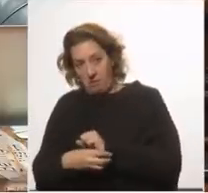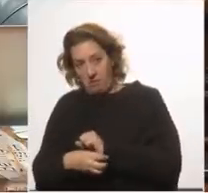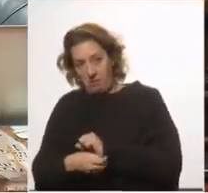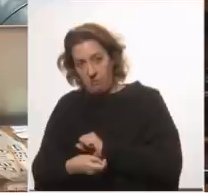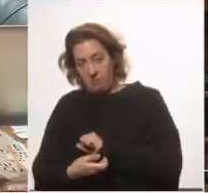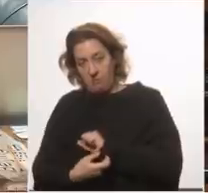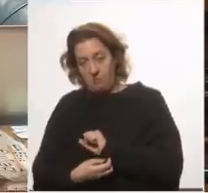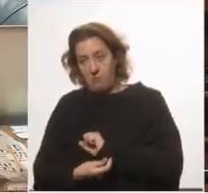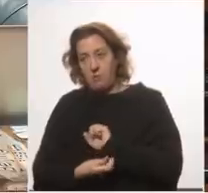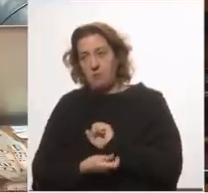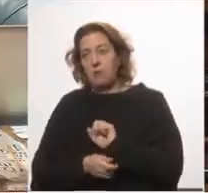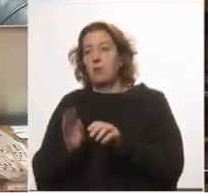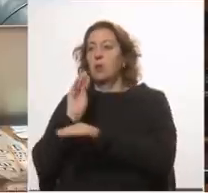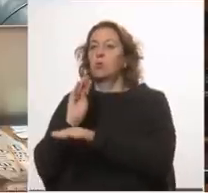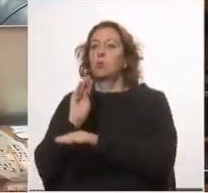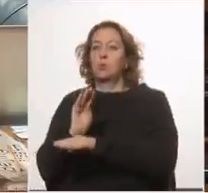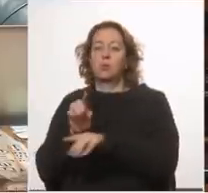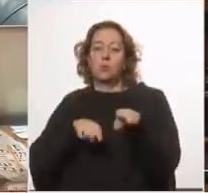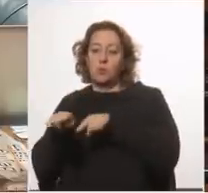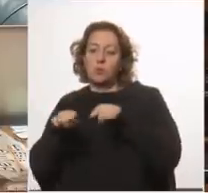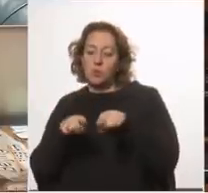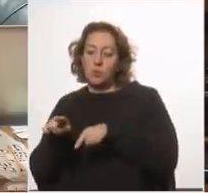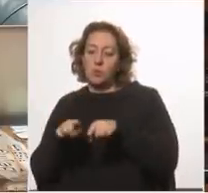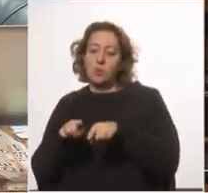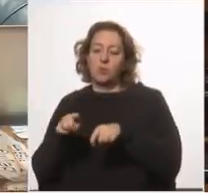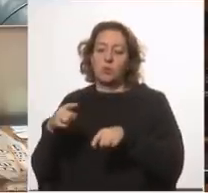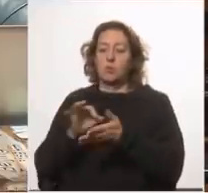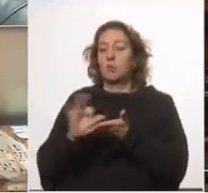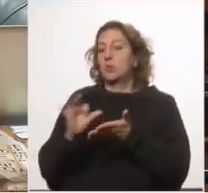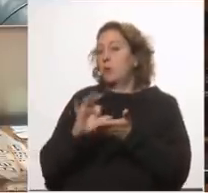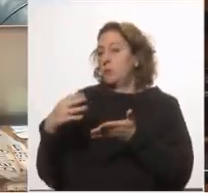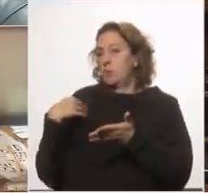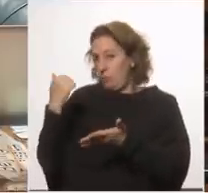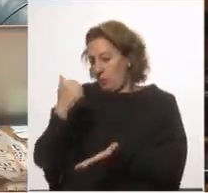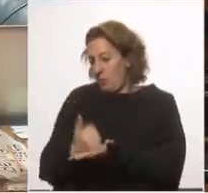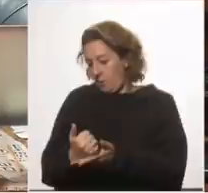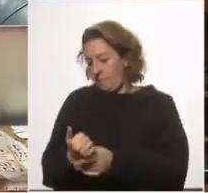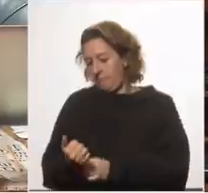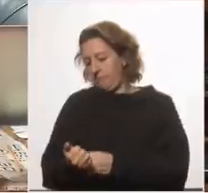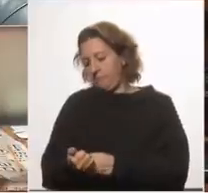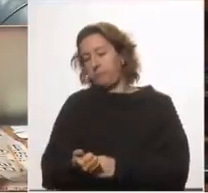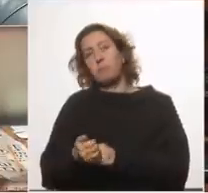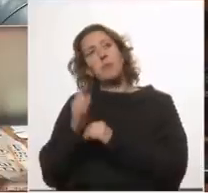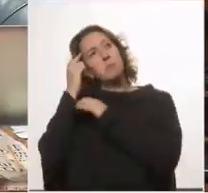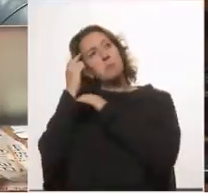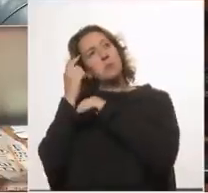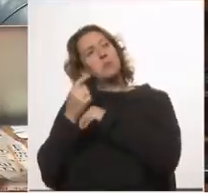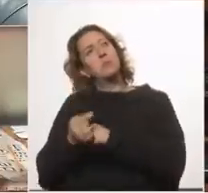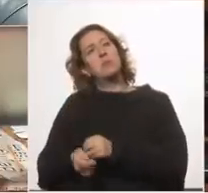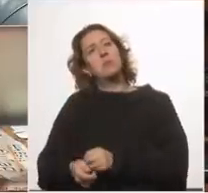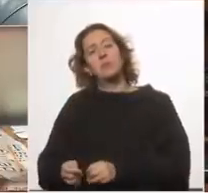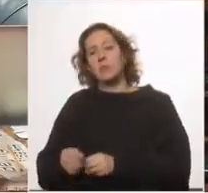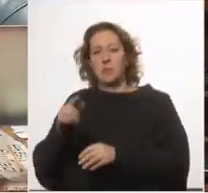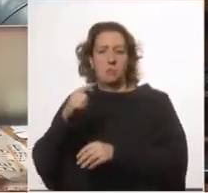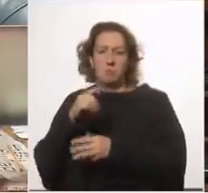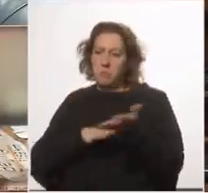como dije hoy en los cursos de gestión de servicios de salud esto está pero pensemos en un caso dos casos muy sencillitos que pasaron